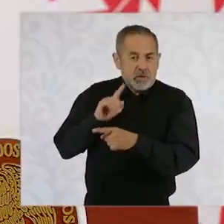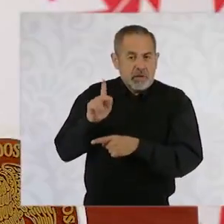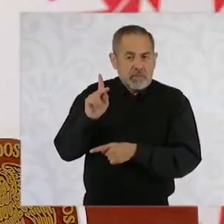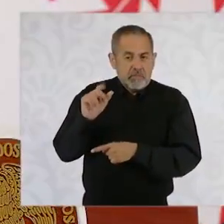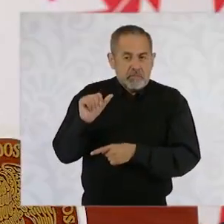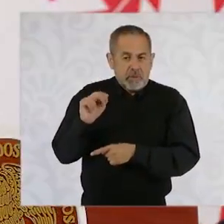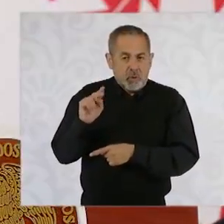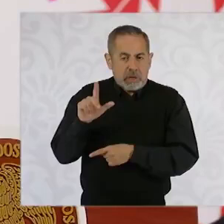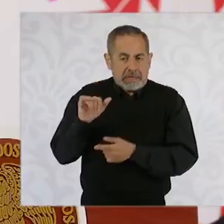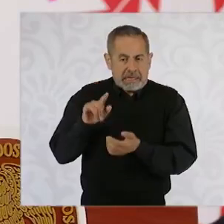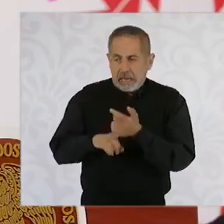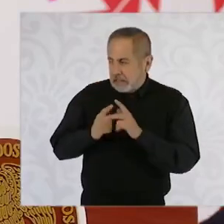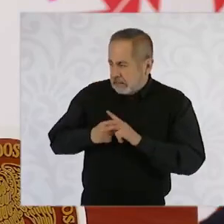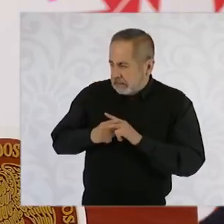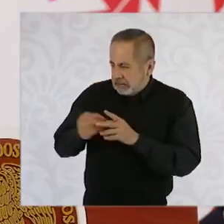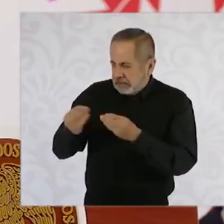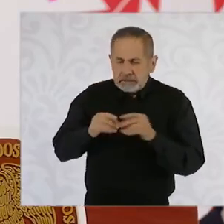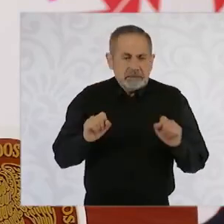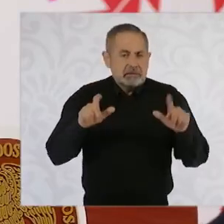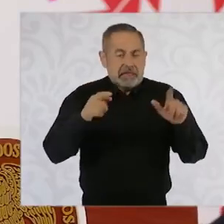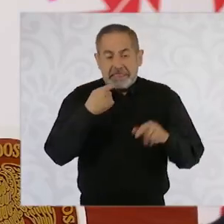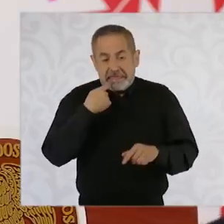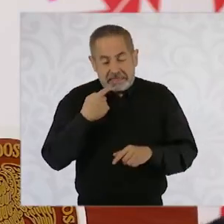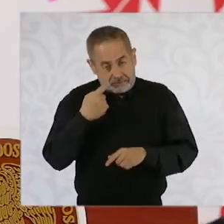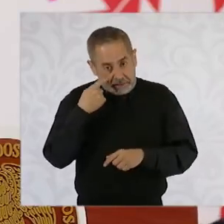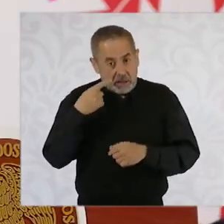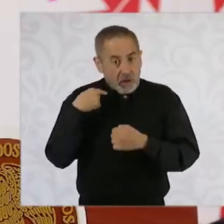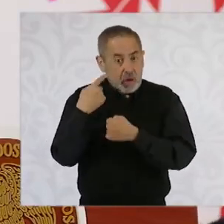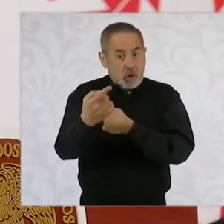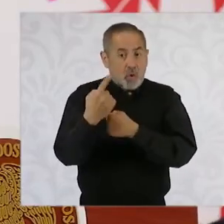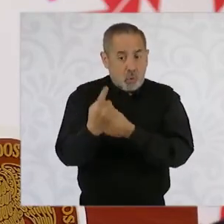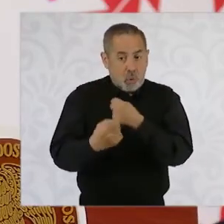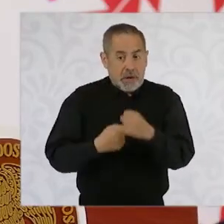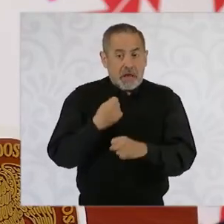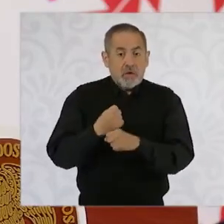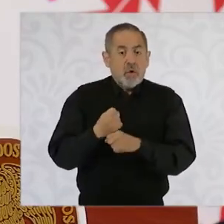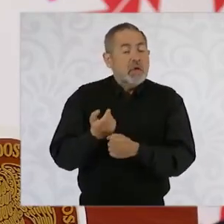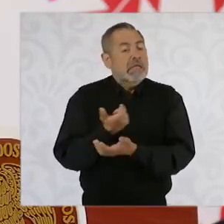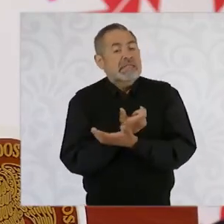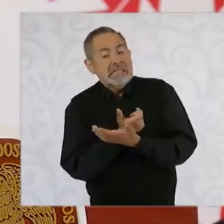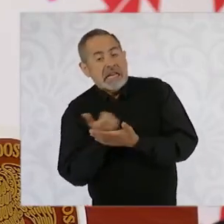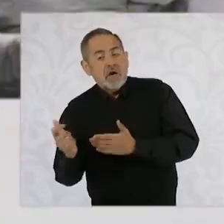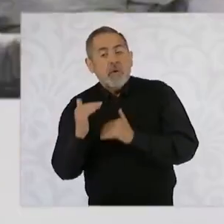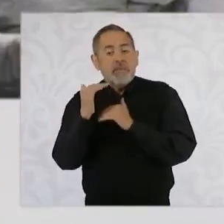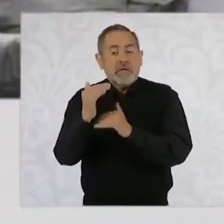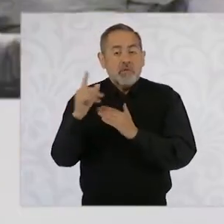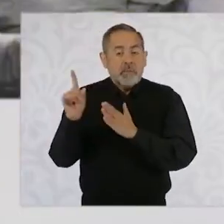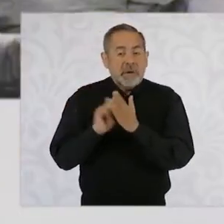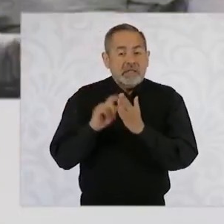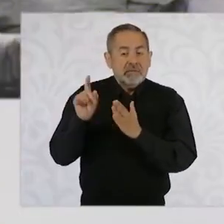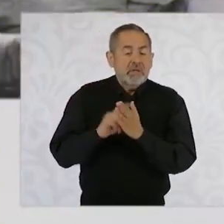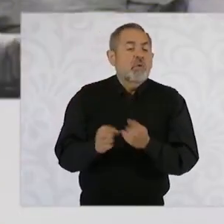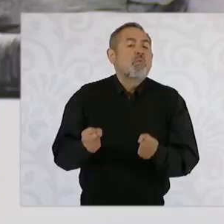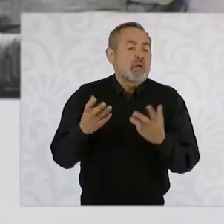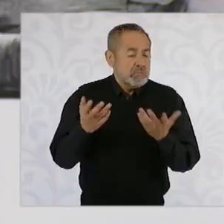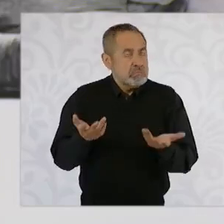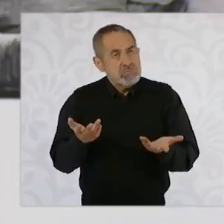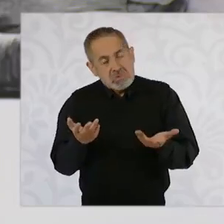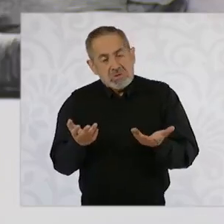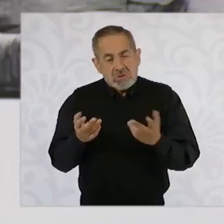Eso significa que el próximo año el salario mínimo mensual, pasando,